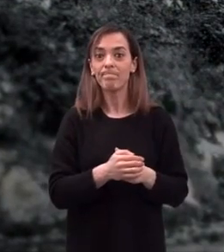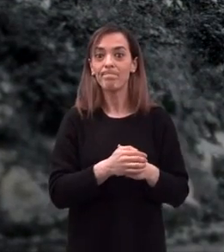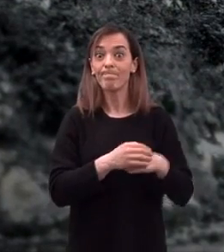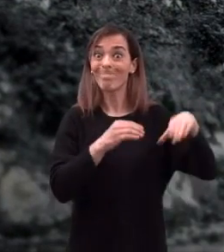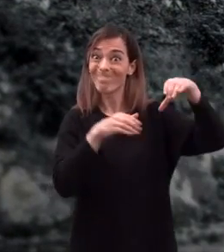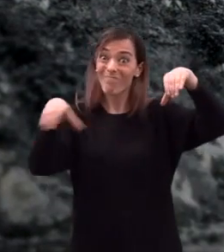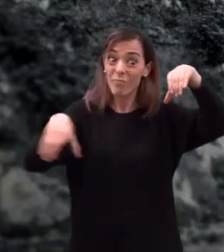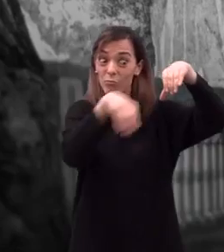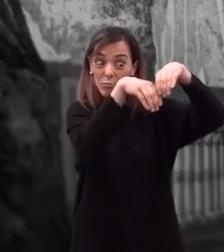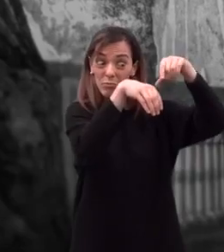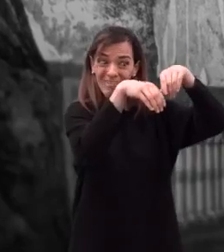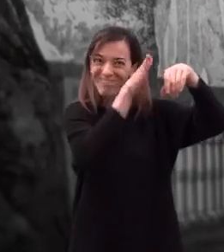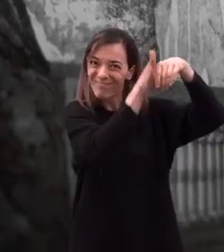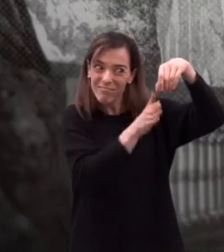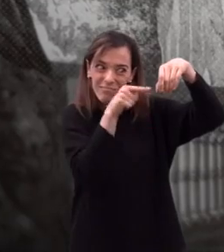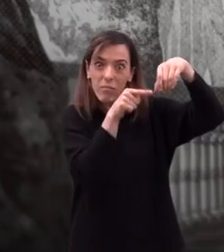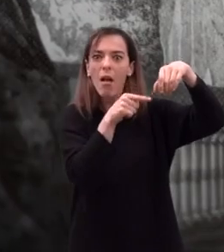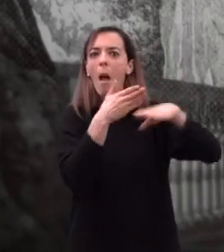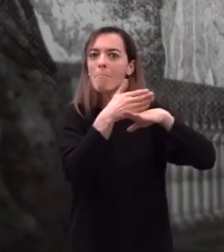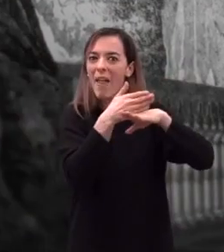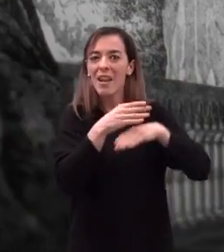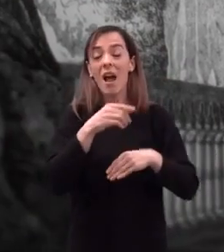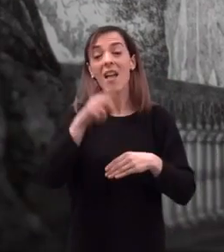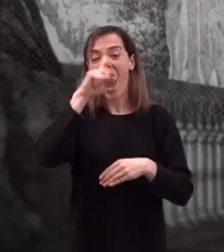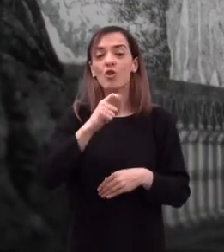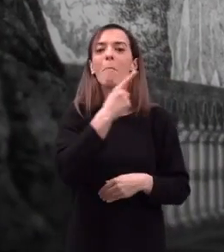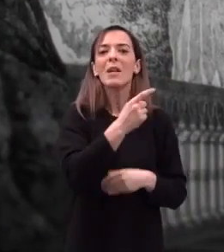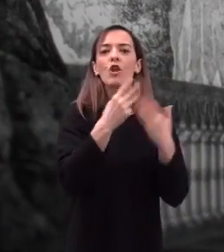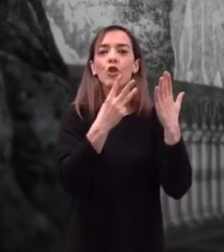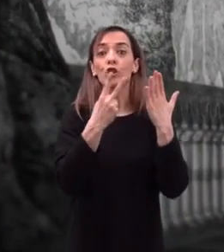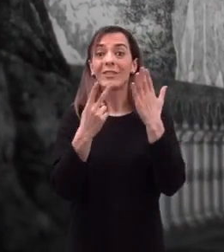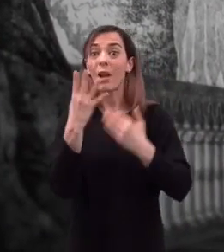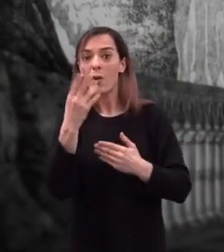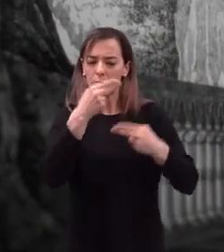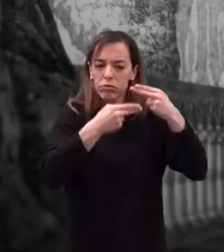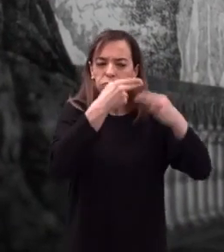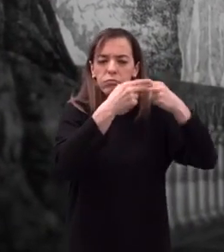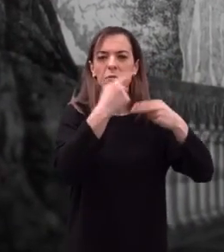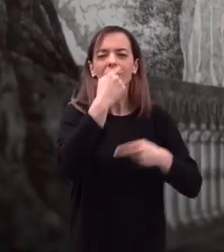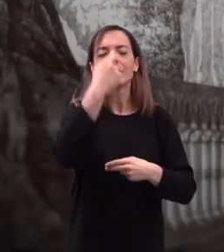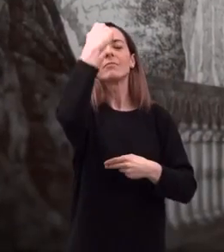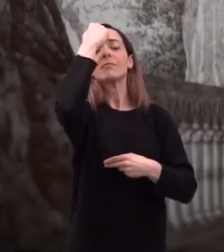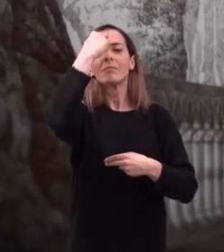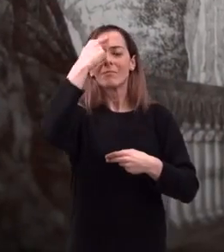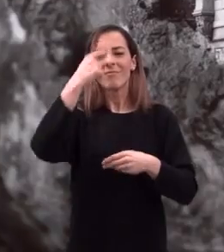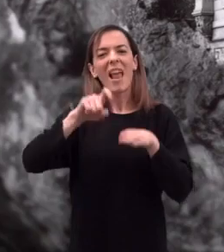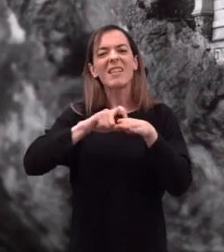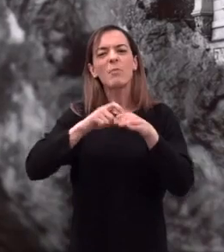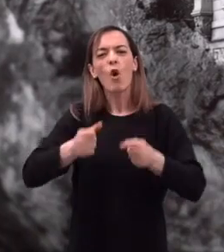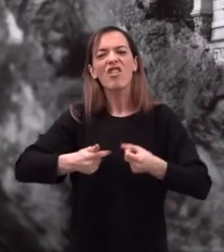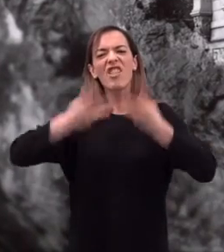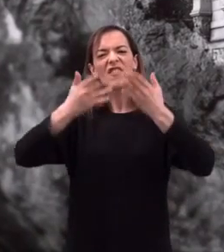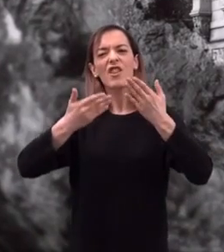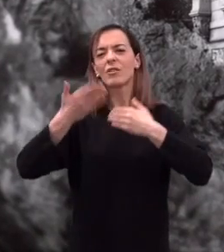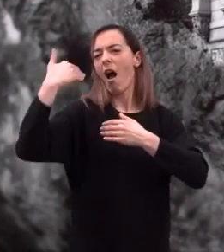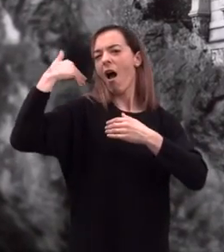Este pequeño camarín de madera, realizado en 1874, estaba inspirado en las edificaciones de